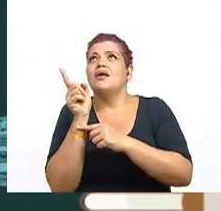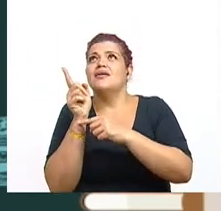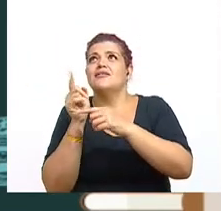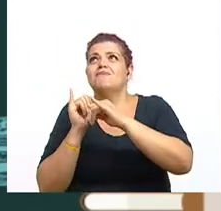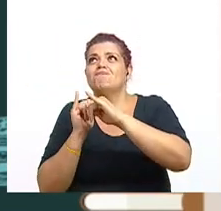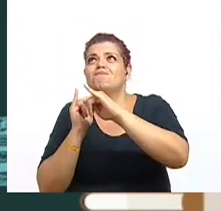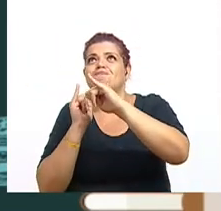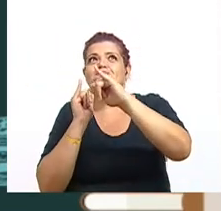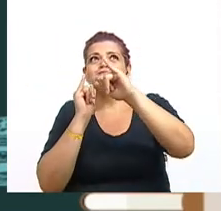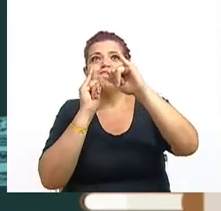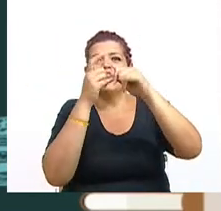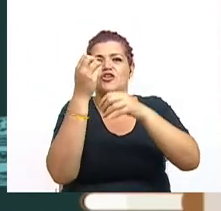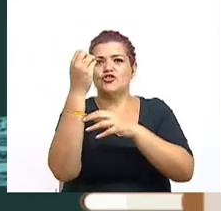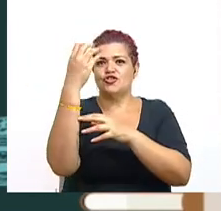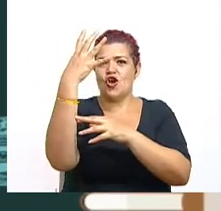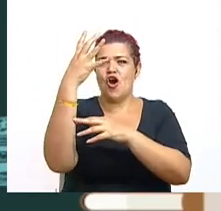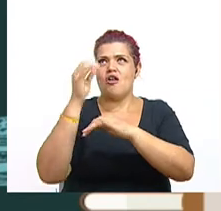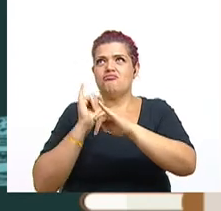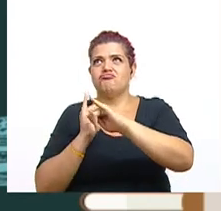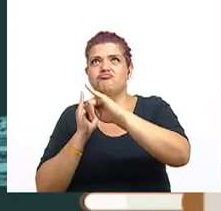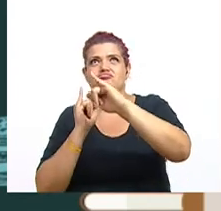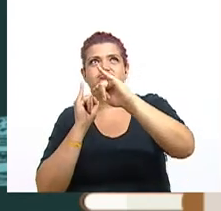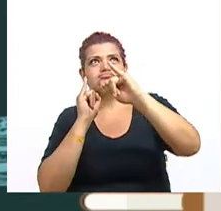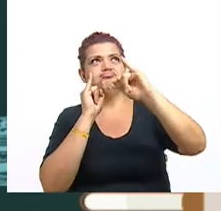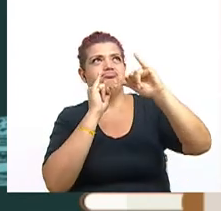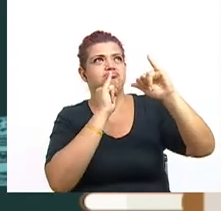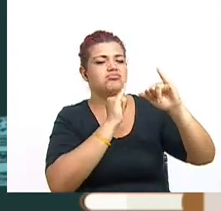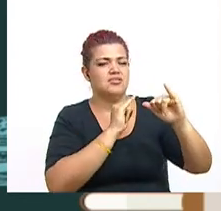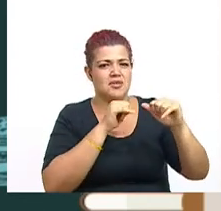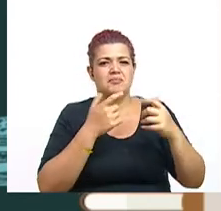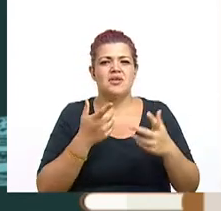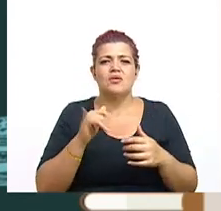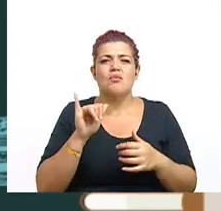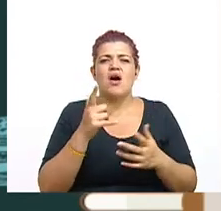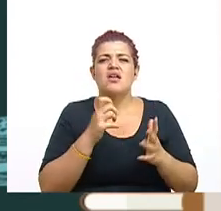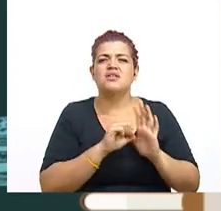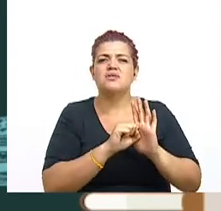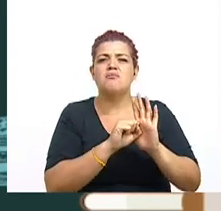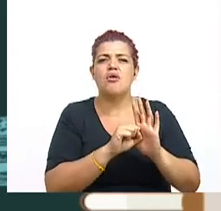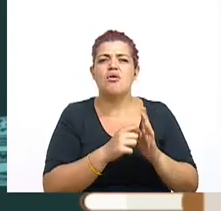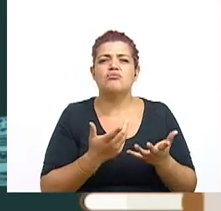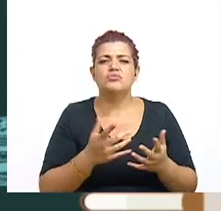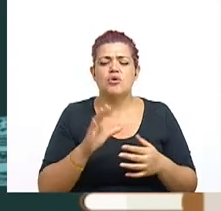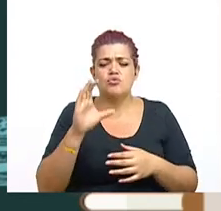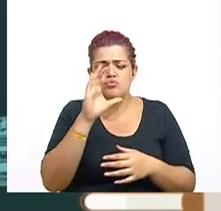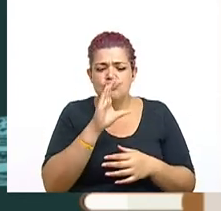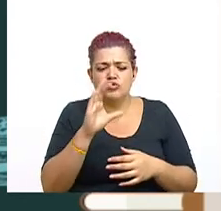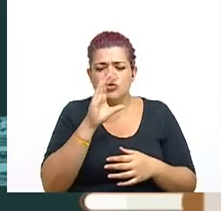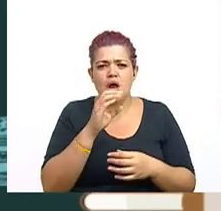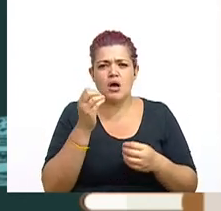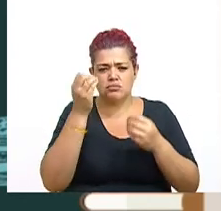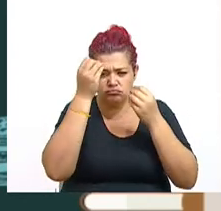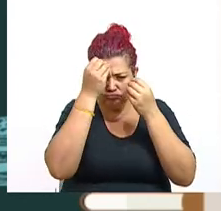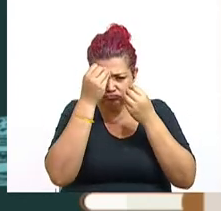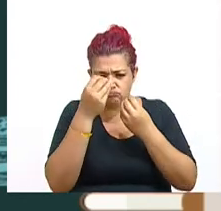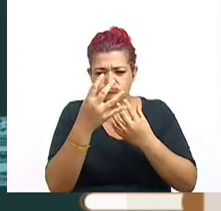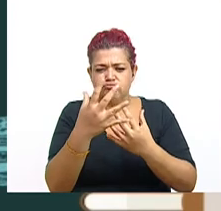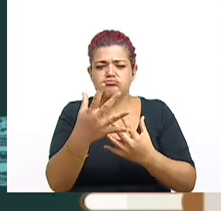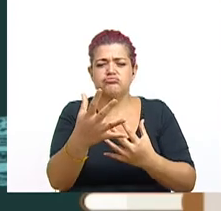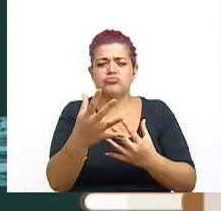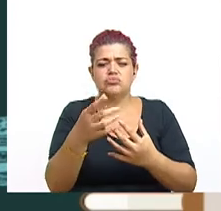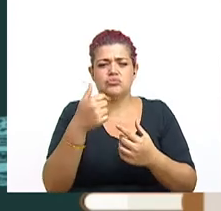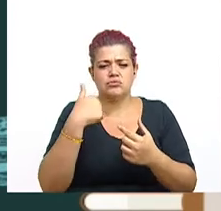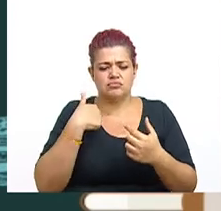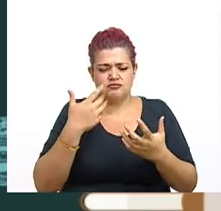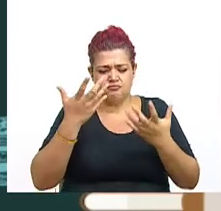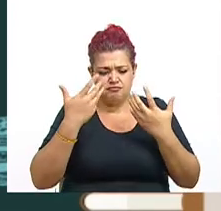eso se llama girasol. Pero más que eso, es la búsqueda, simboliza la búsqueda de la luz, de la sabiduría y de